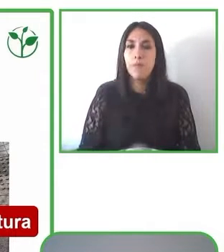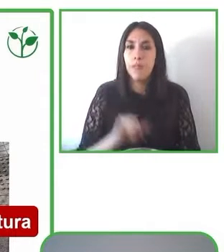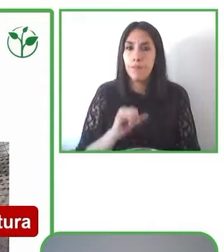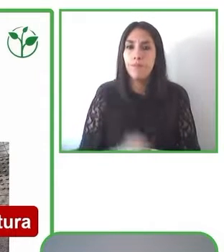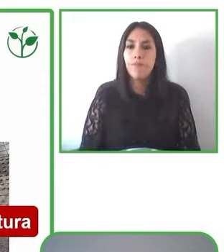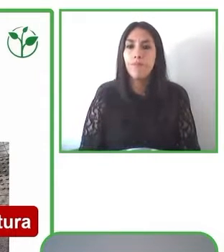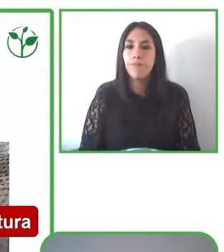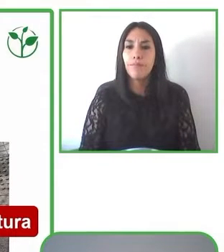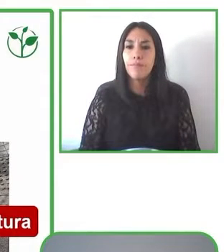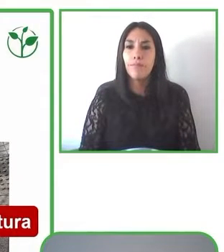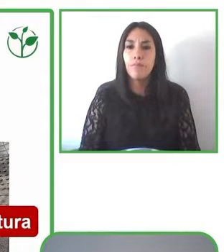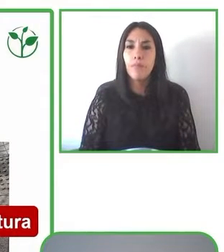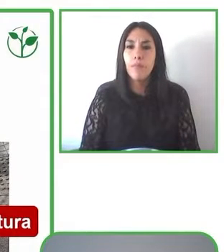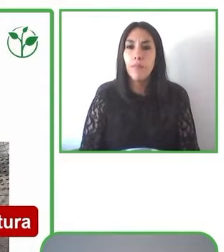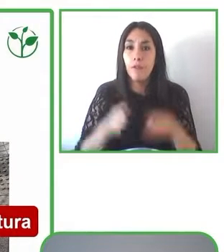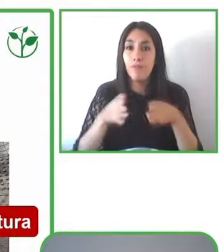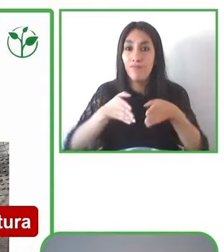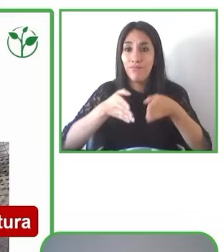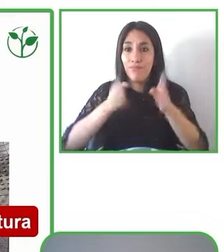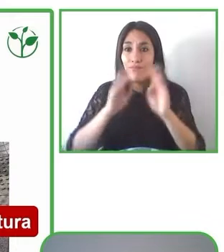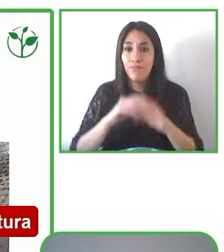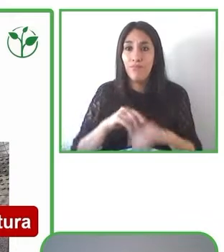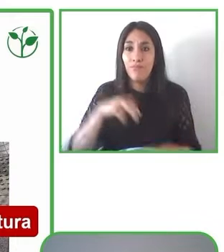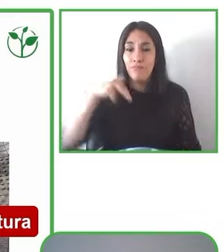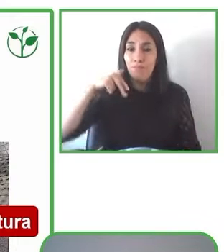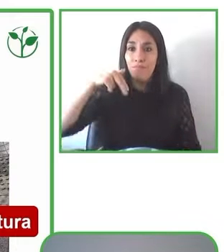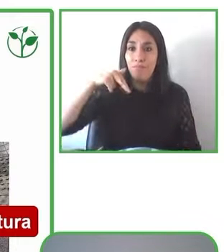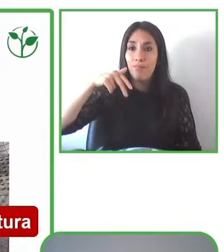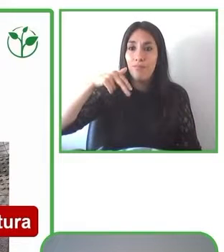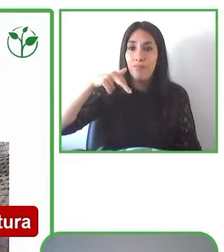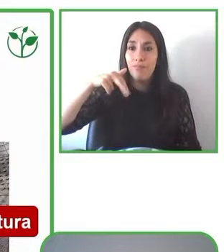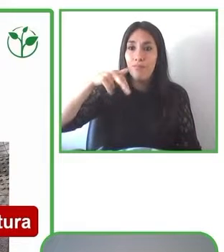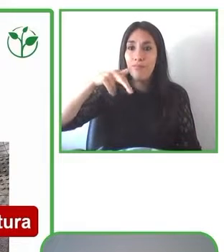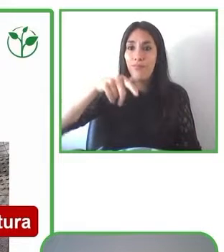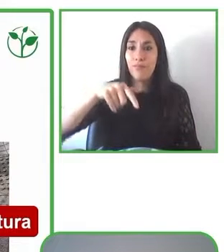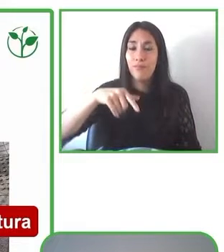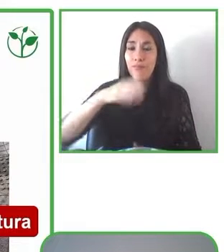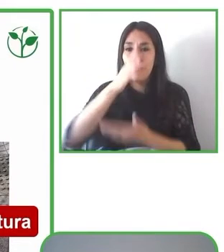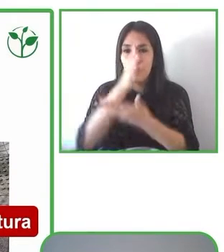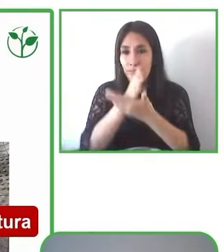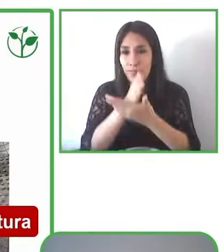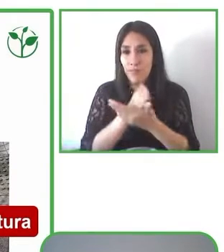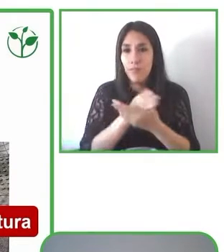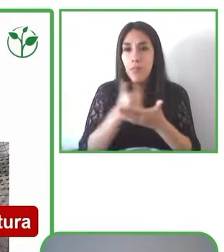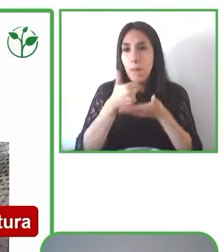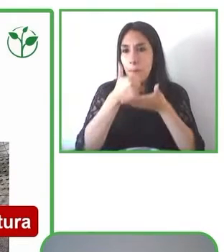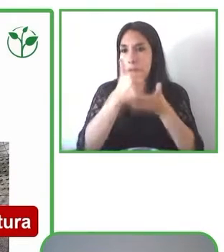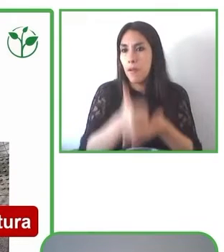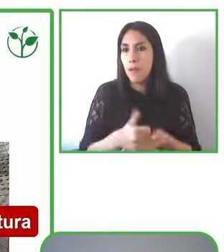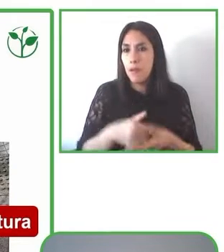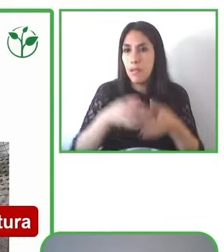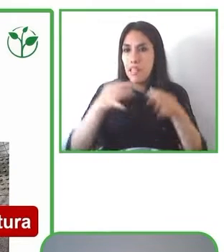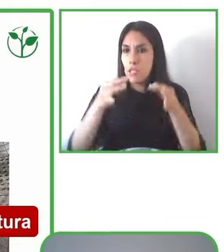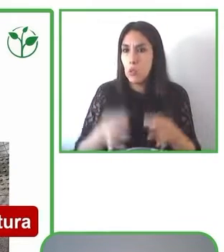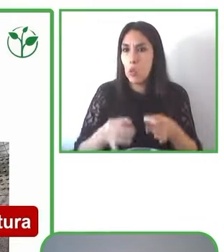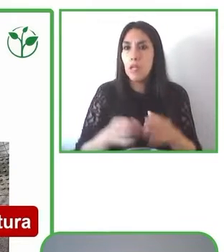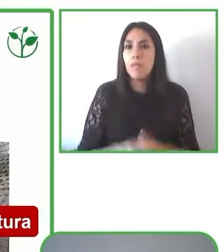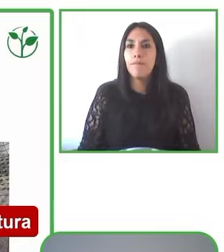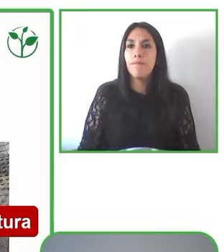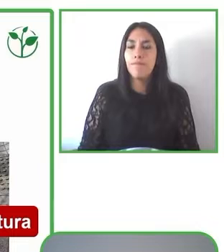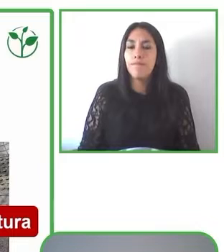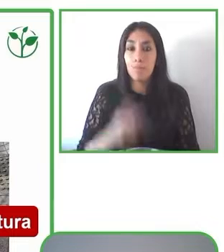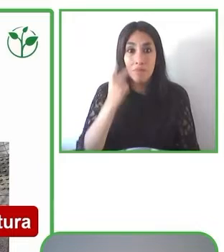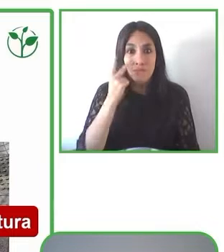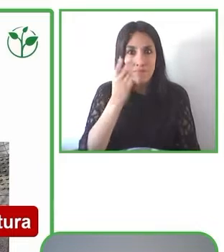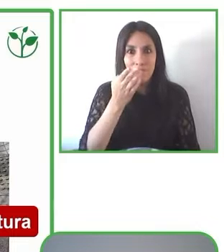sentirse seguros. Acá tenemos un ejemplo de un cruce peatonal, que es el famoso cruce peatonal que le